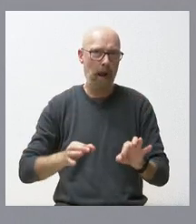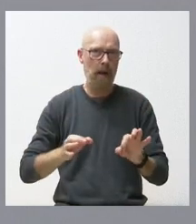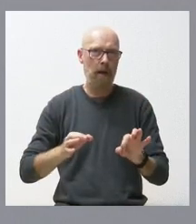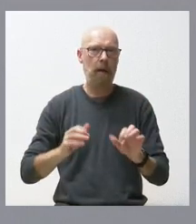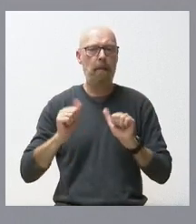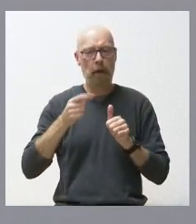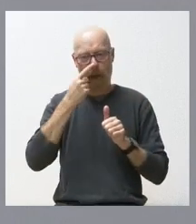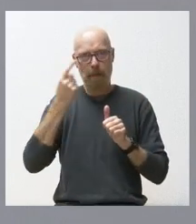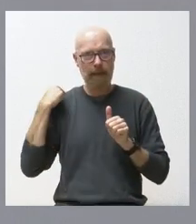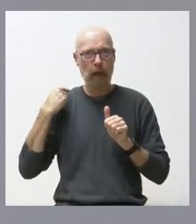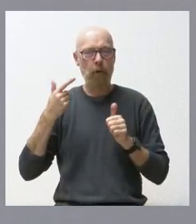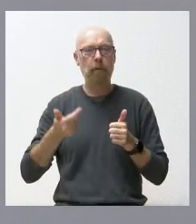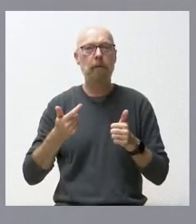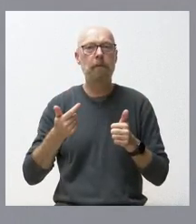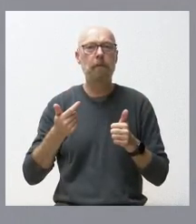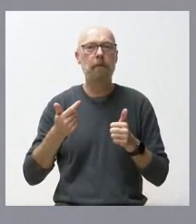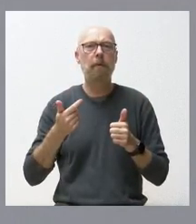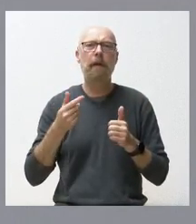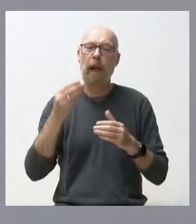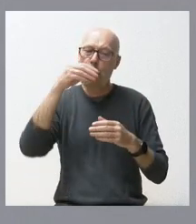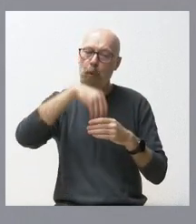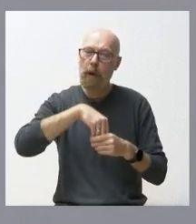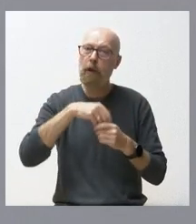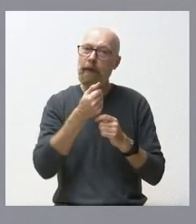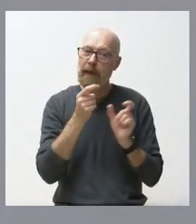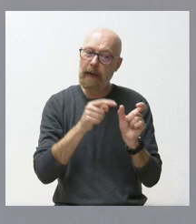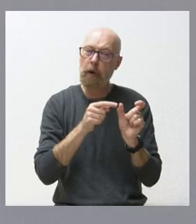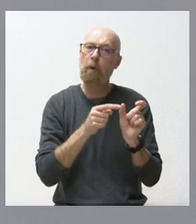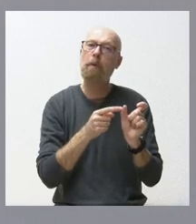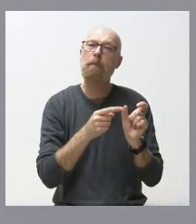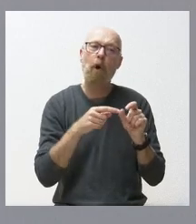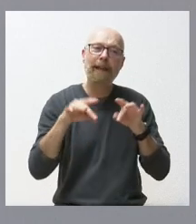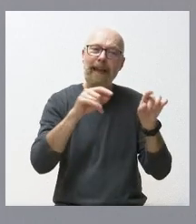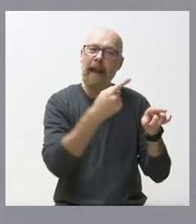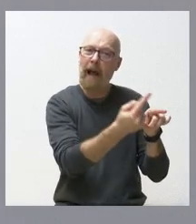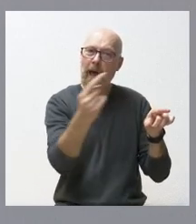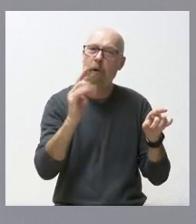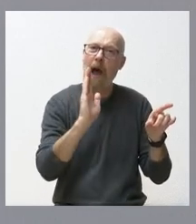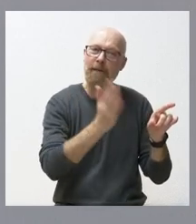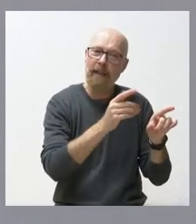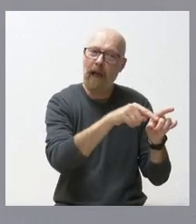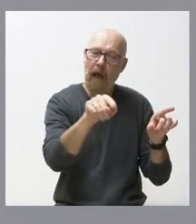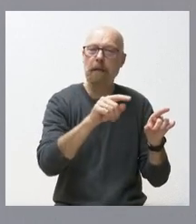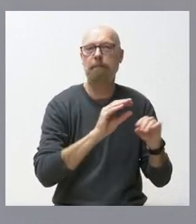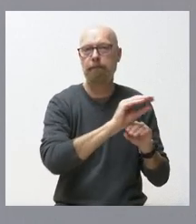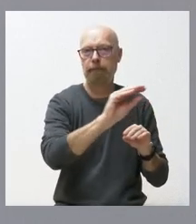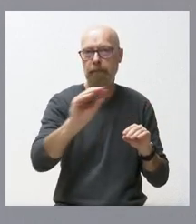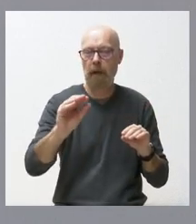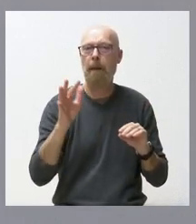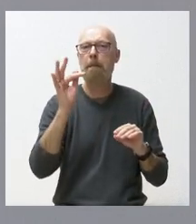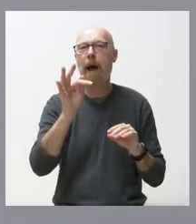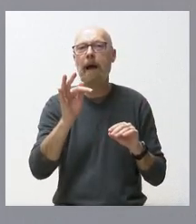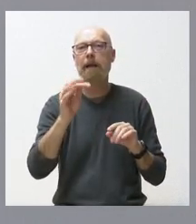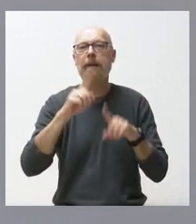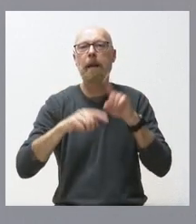pasado esta iniciativa e incluye una cantidad por explotación afectada y una cantidad por cabeza